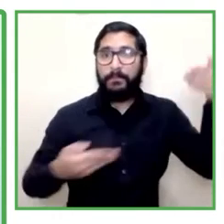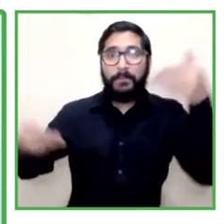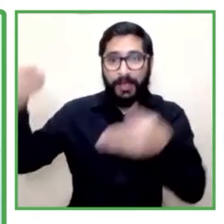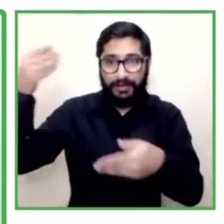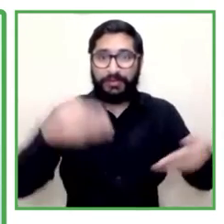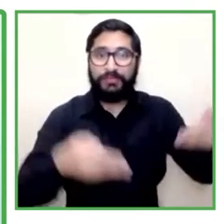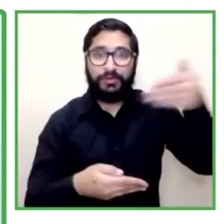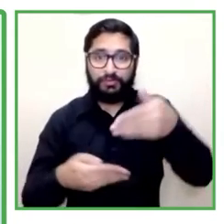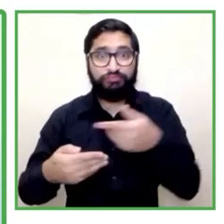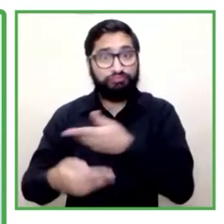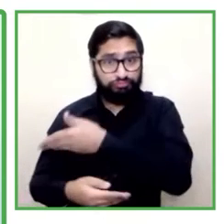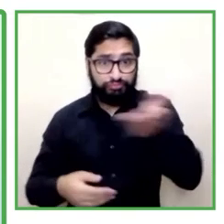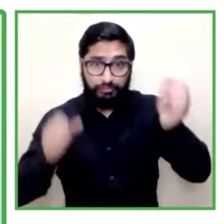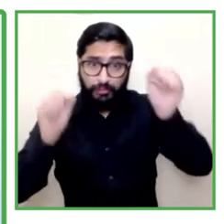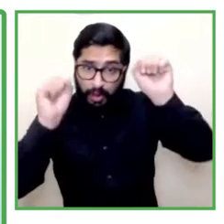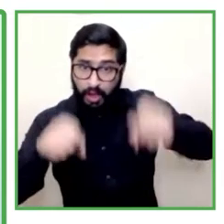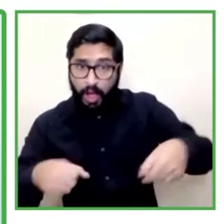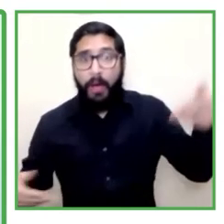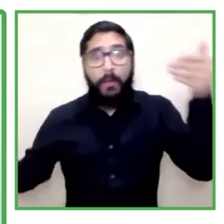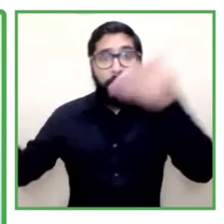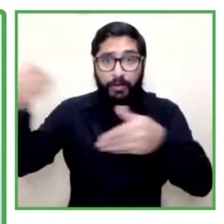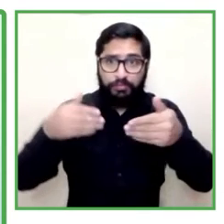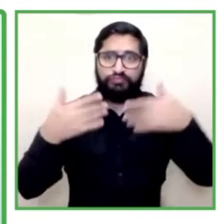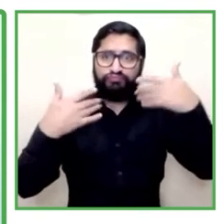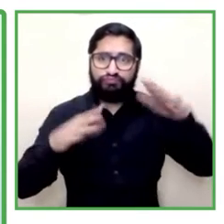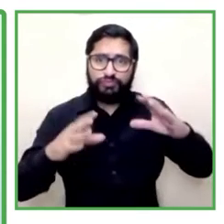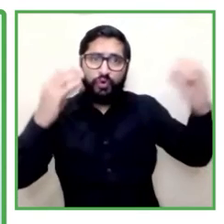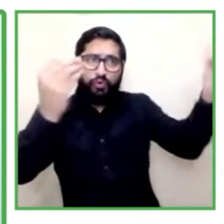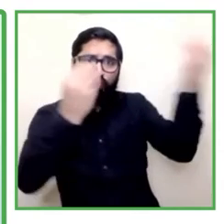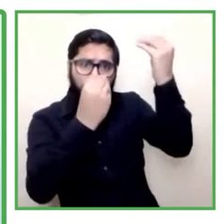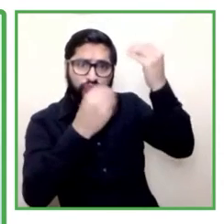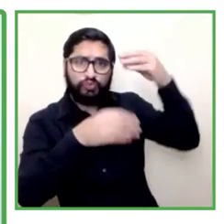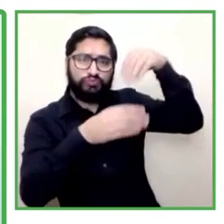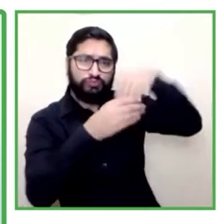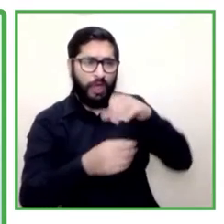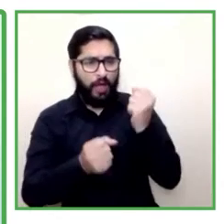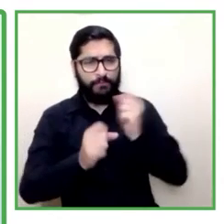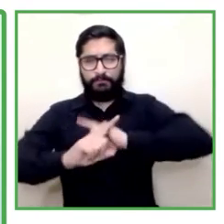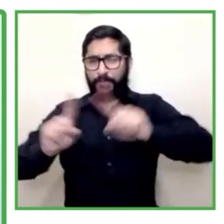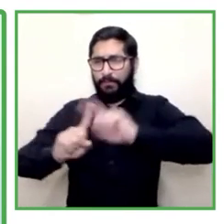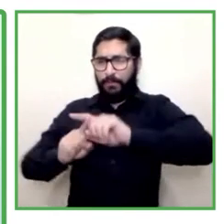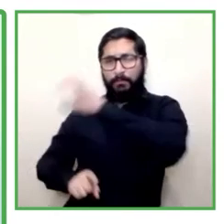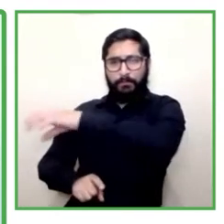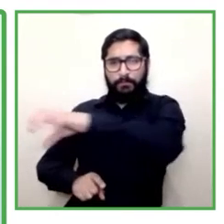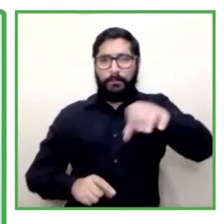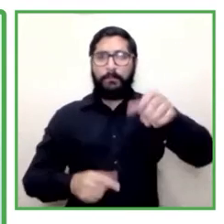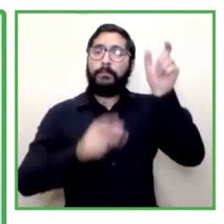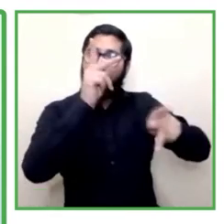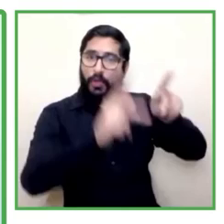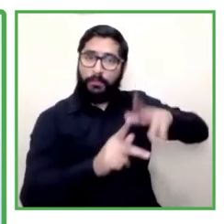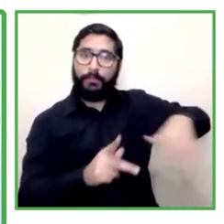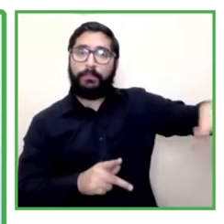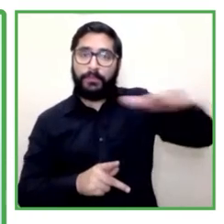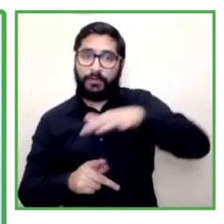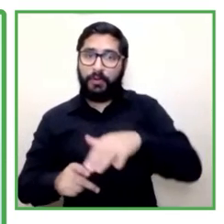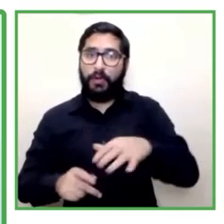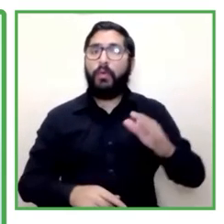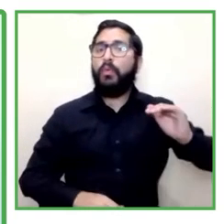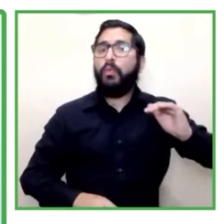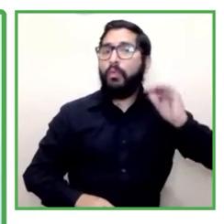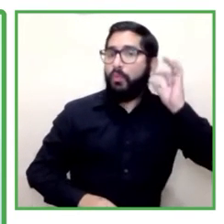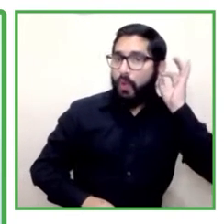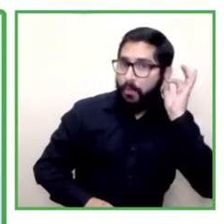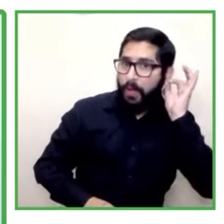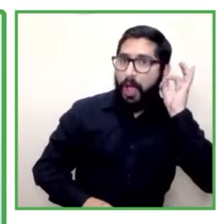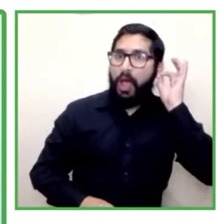encuentran personas con todo tipo de discapacidad, con un predominio femenino, en un 55%, que inclusive partió más alto, en un